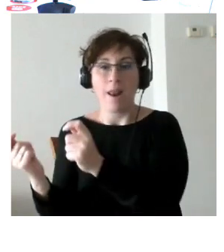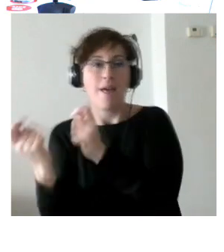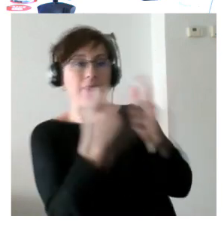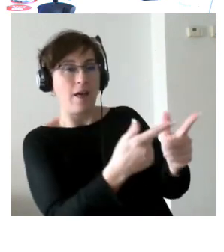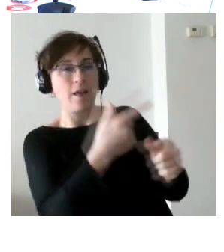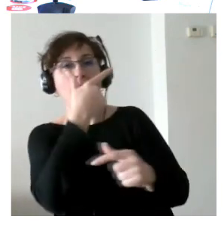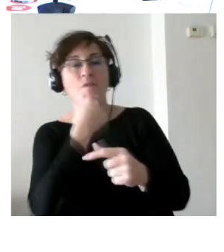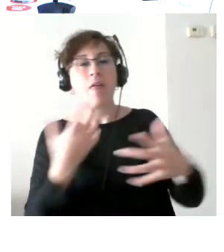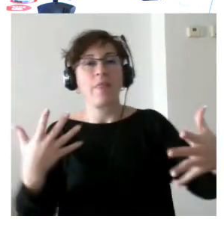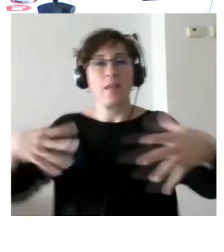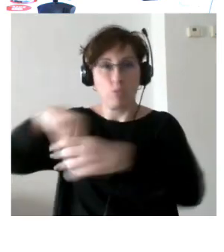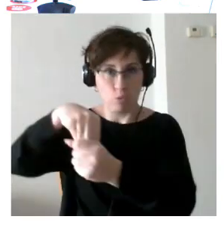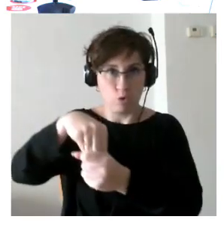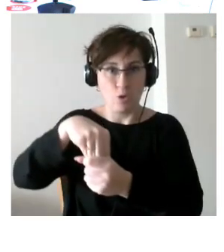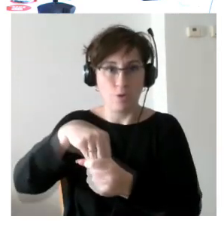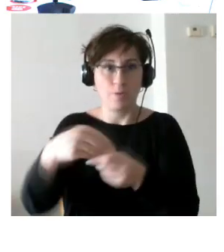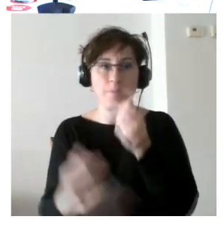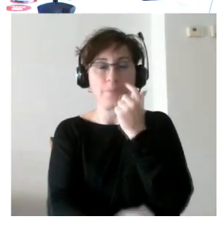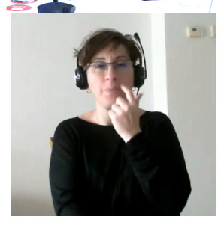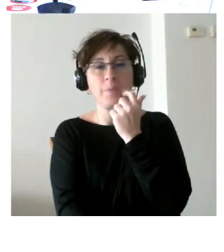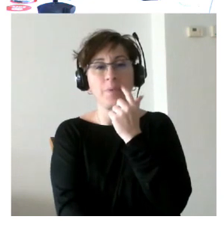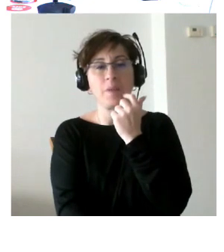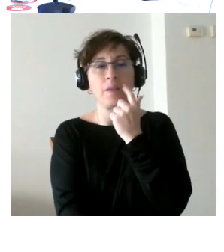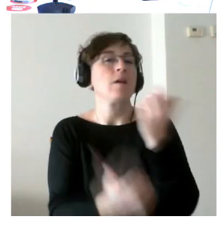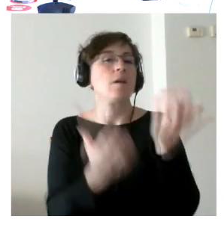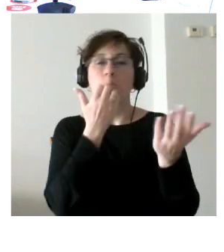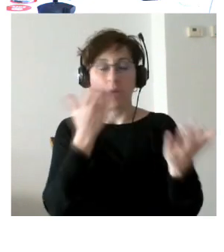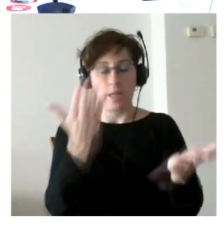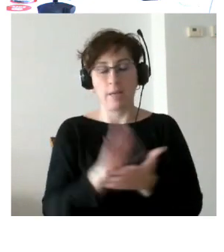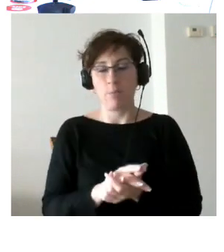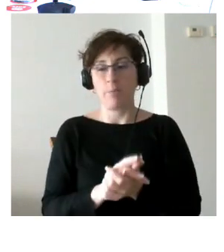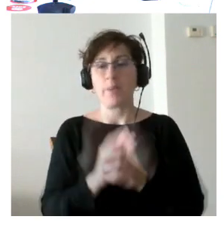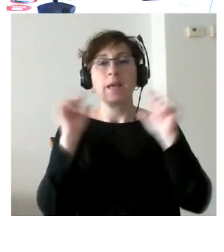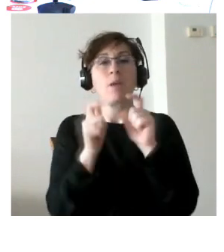O sea, muchas veces en las reuniones que teníamos en las comunidades de aprendizaje